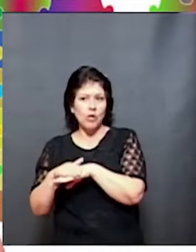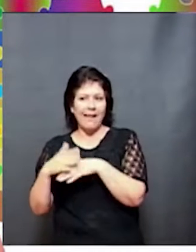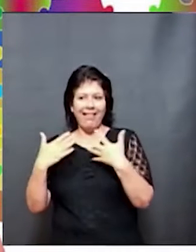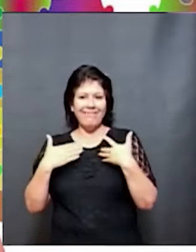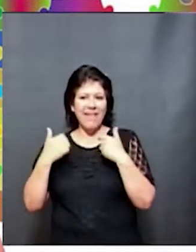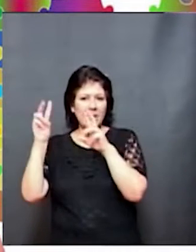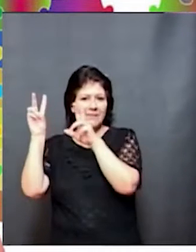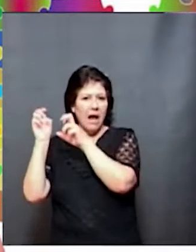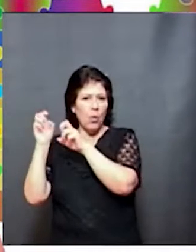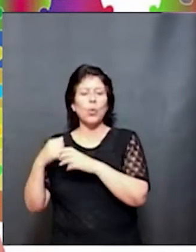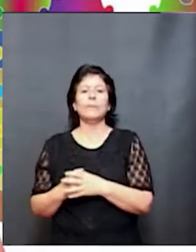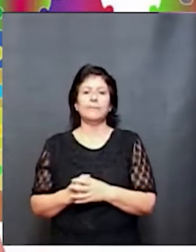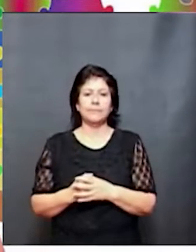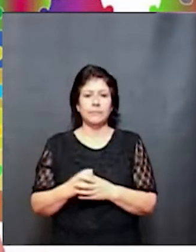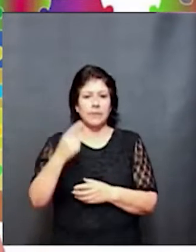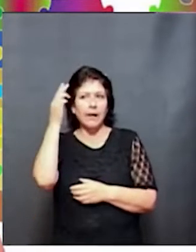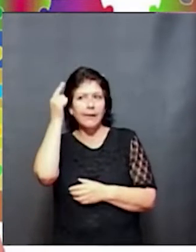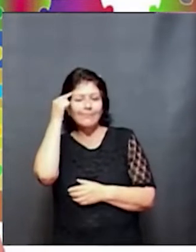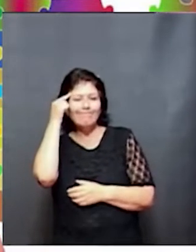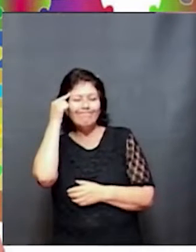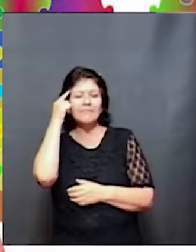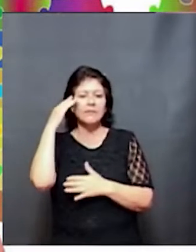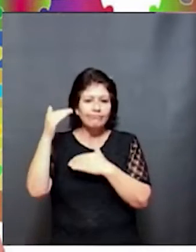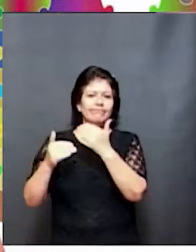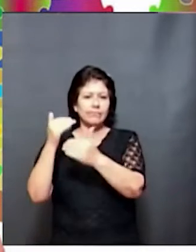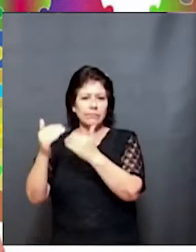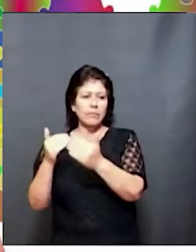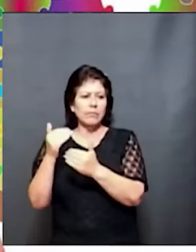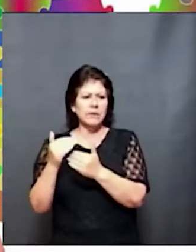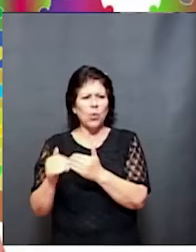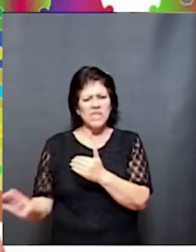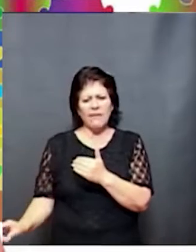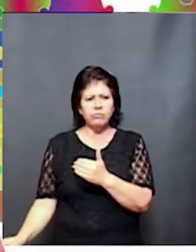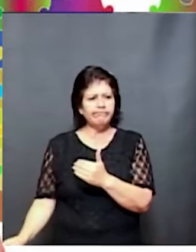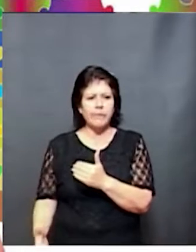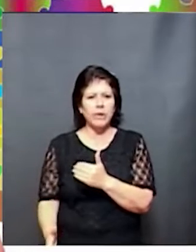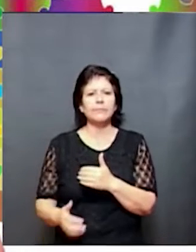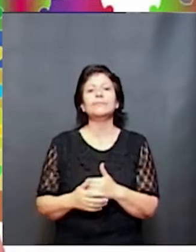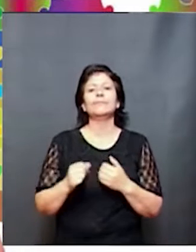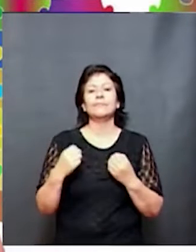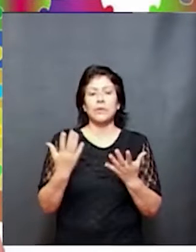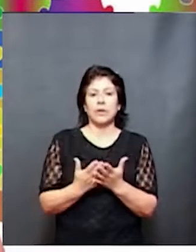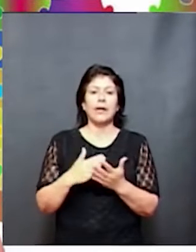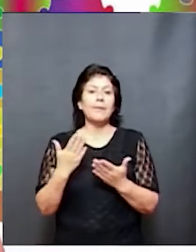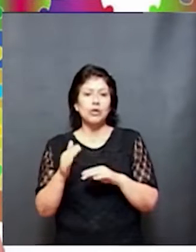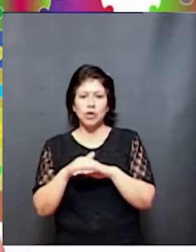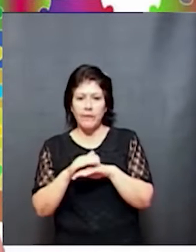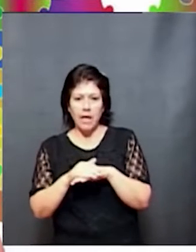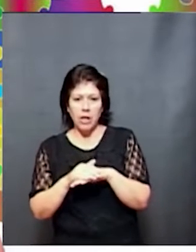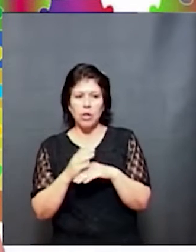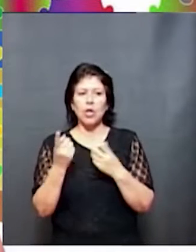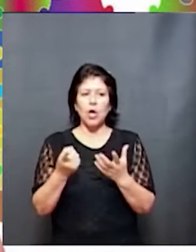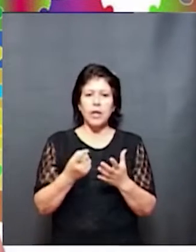a este neurodesarrollo, que ve de una manera óptima y con calidad, que por sobre todas las cosas que tener